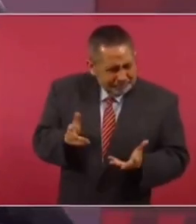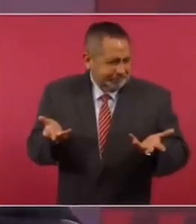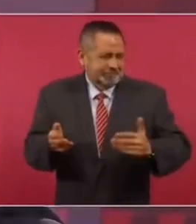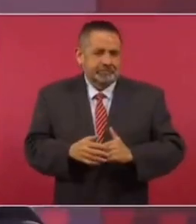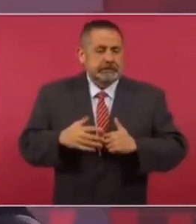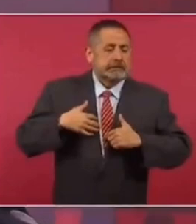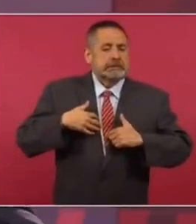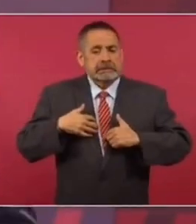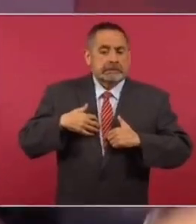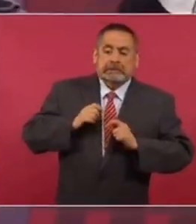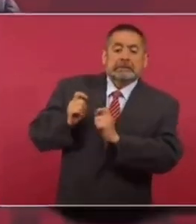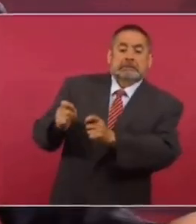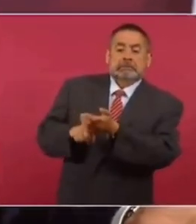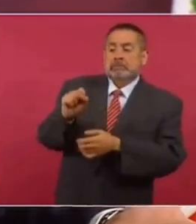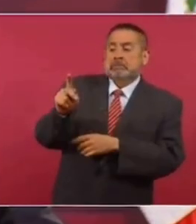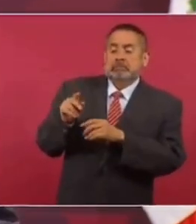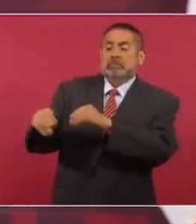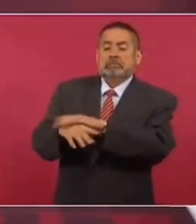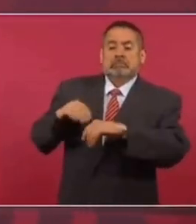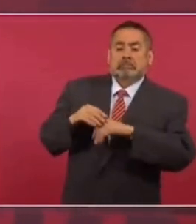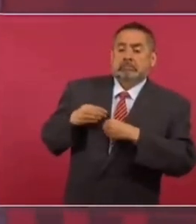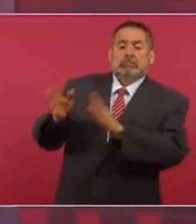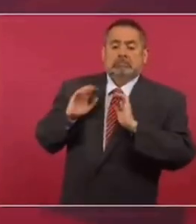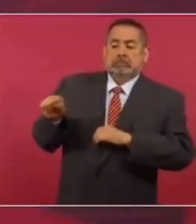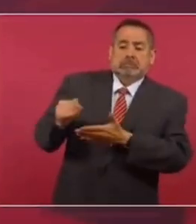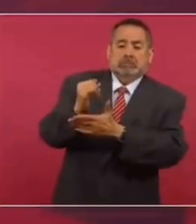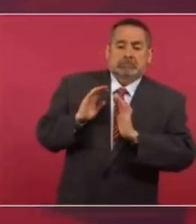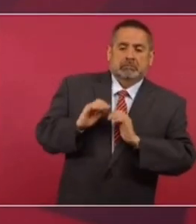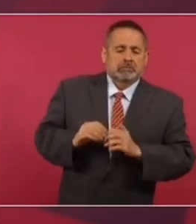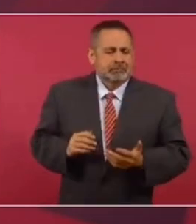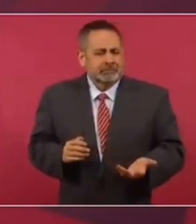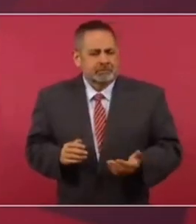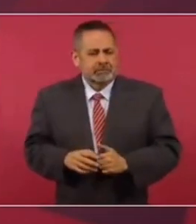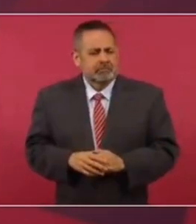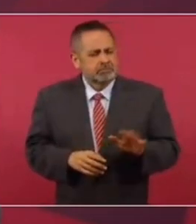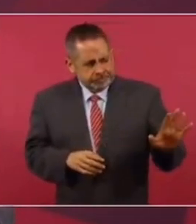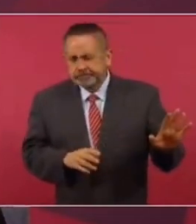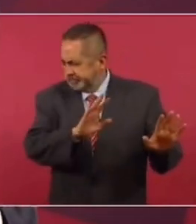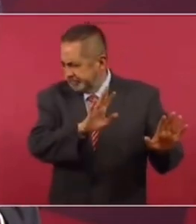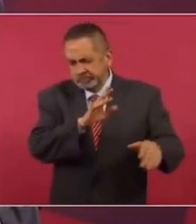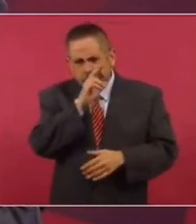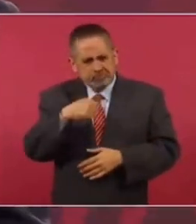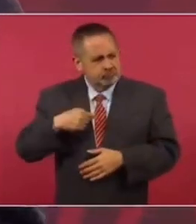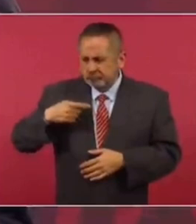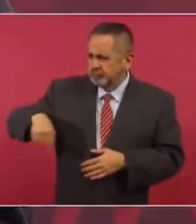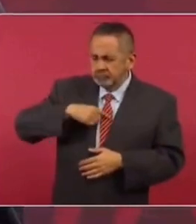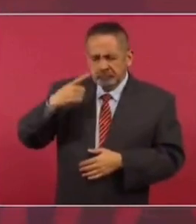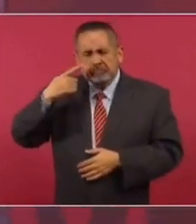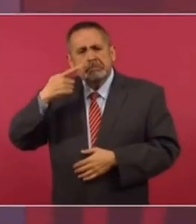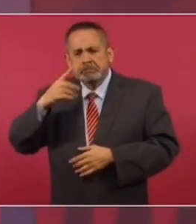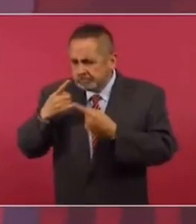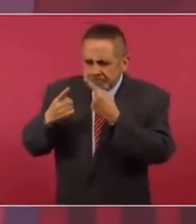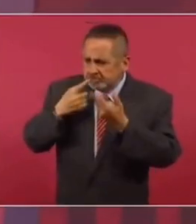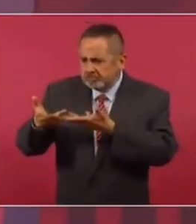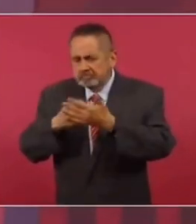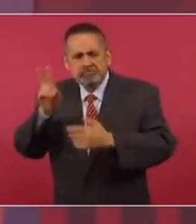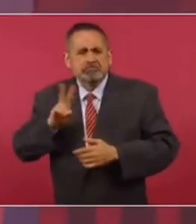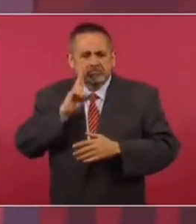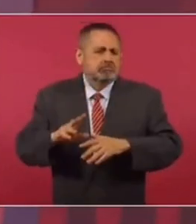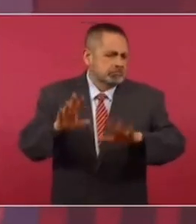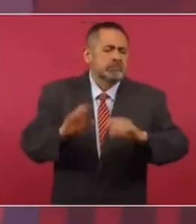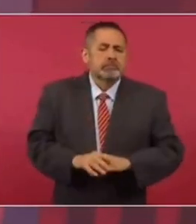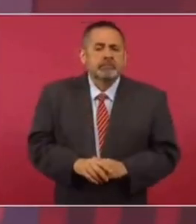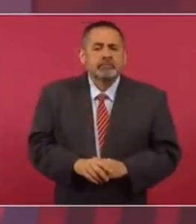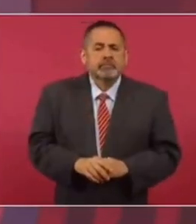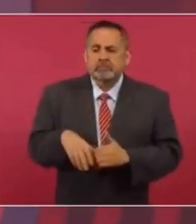Y ahora le pasa a la CEP la decisión. Nosotros vamos a atenderlo y